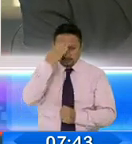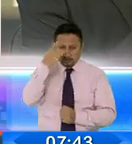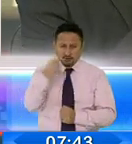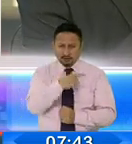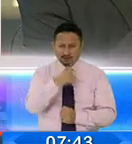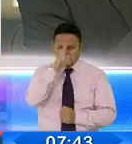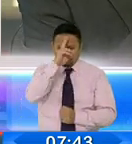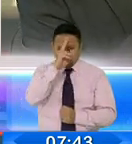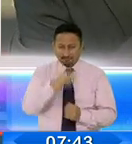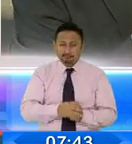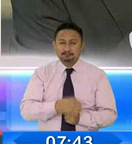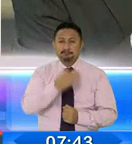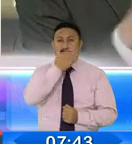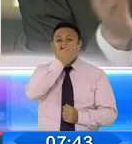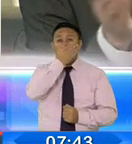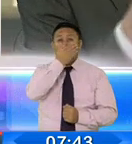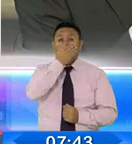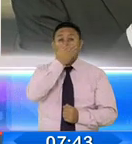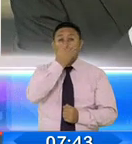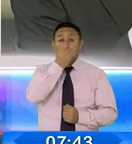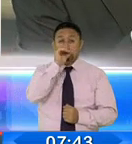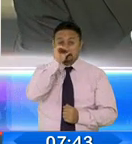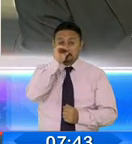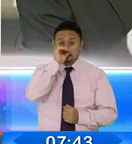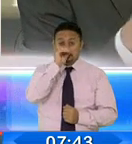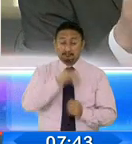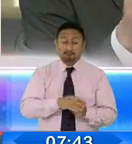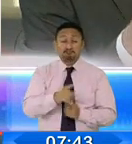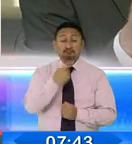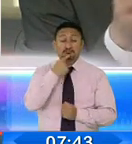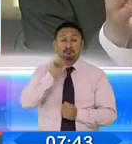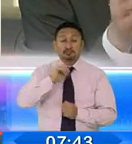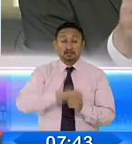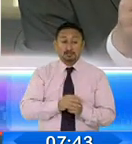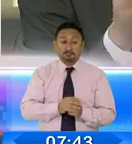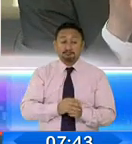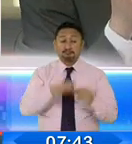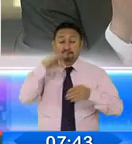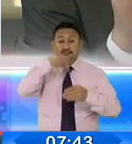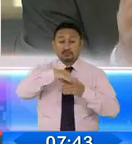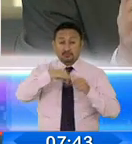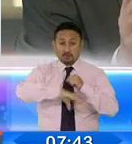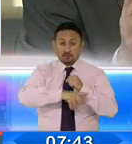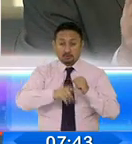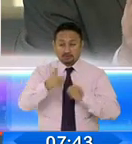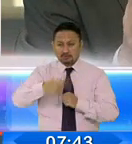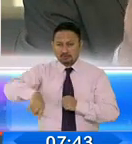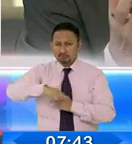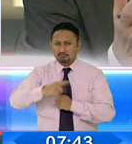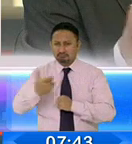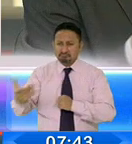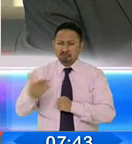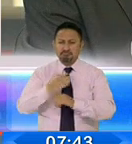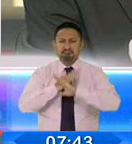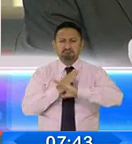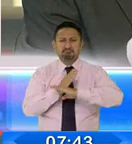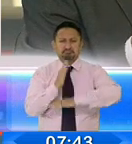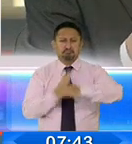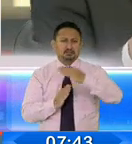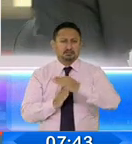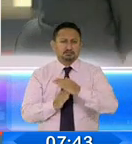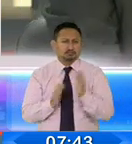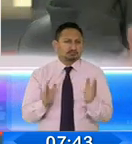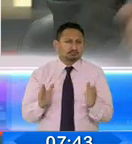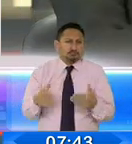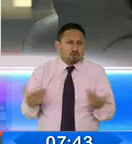Usted ha dicho que aquí hay un fraude, de todo lo que nos está indicando, y ha llamado a la resistencia pacífica. ¿Cómo se hace una resistencia pacífica